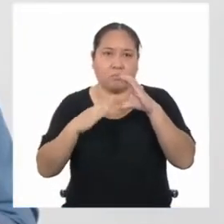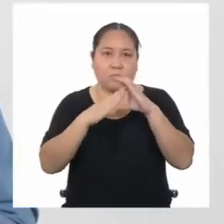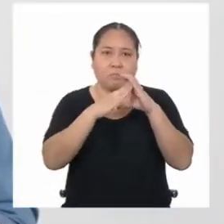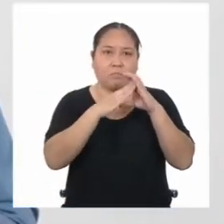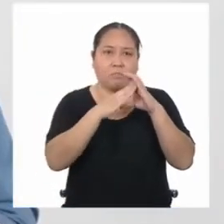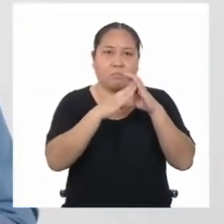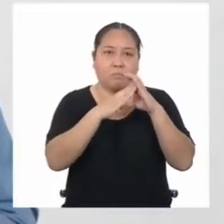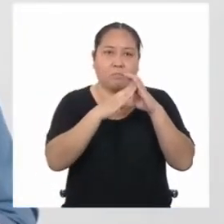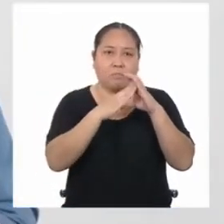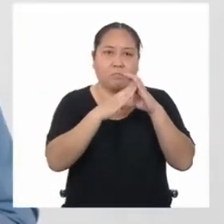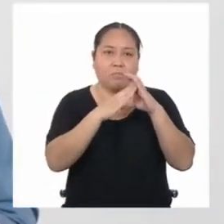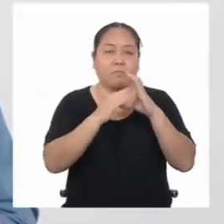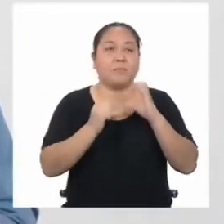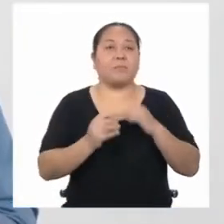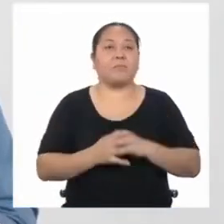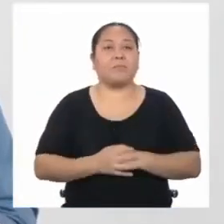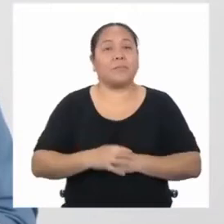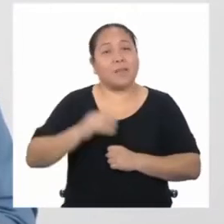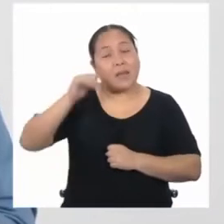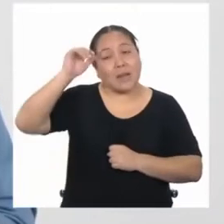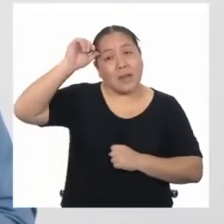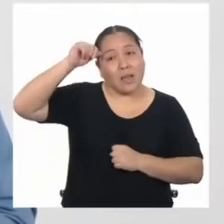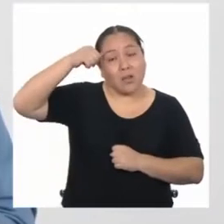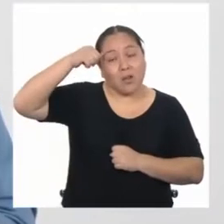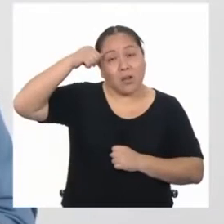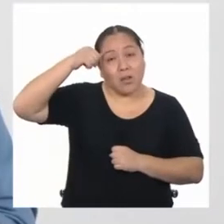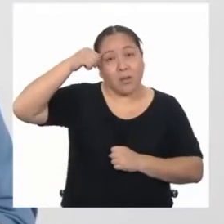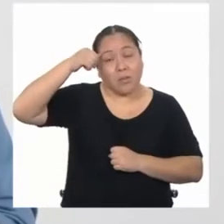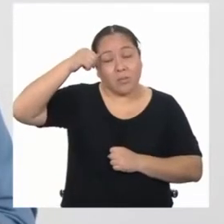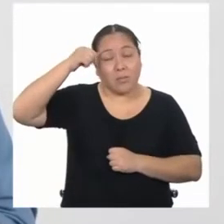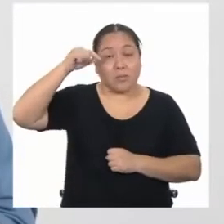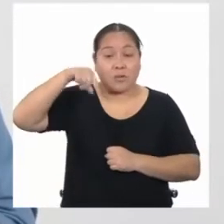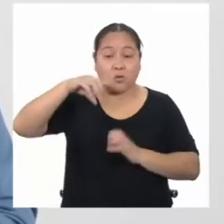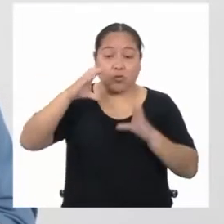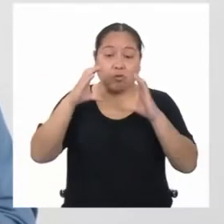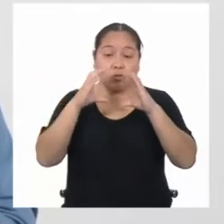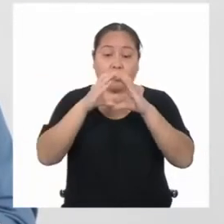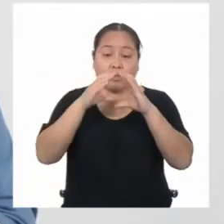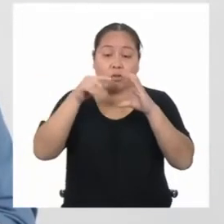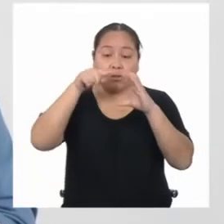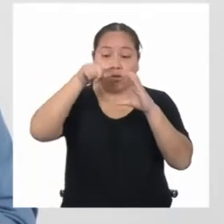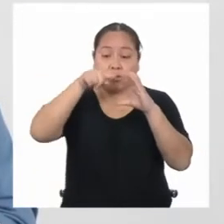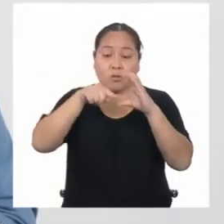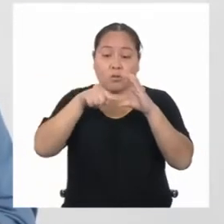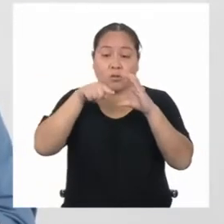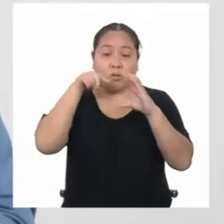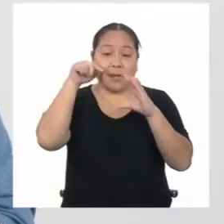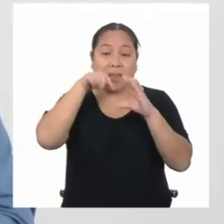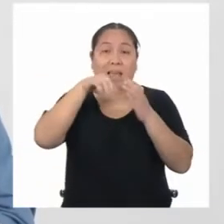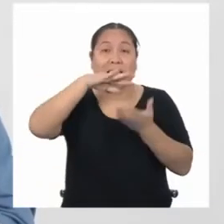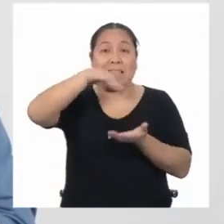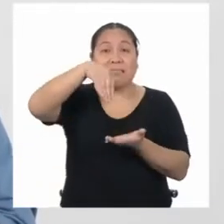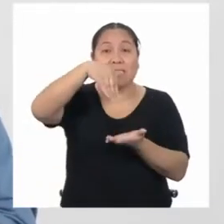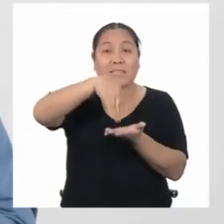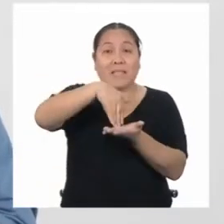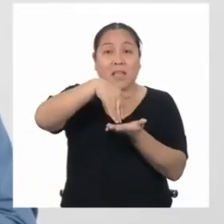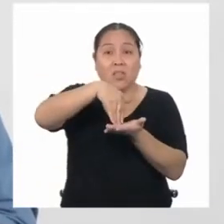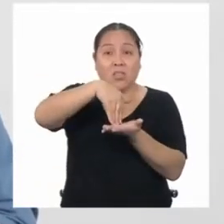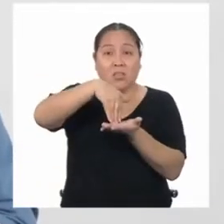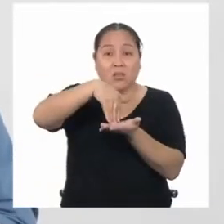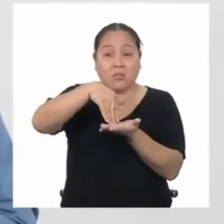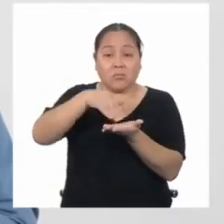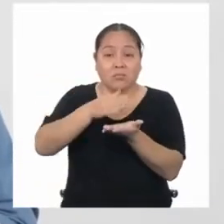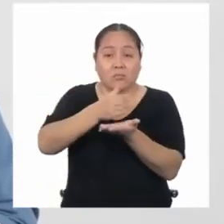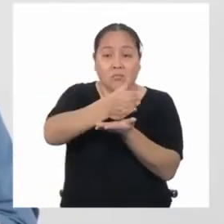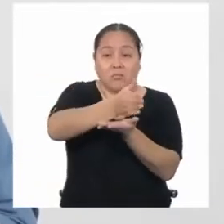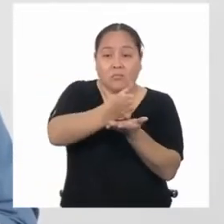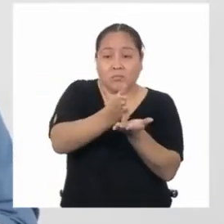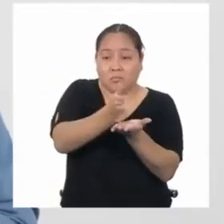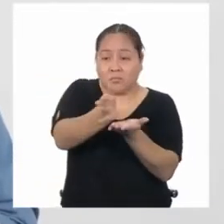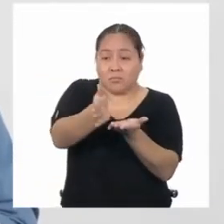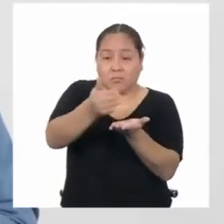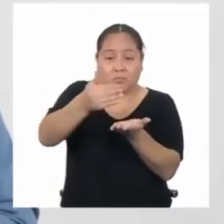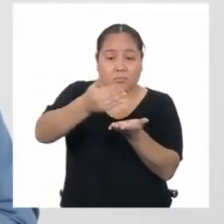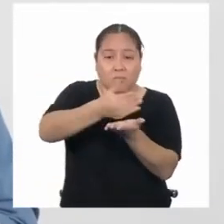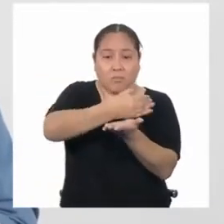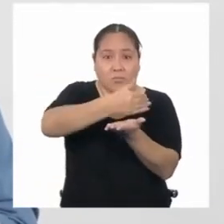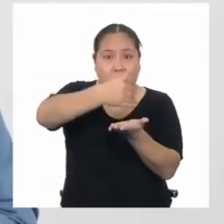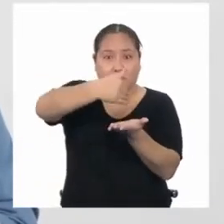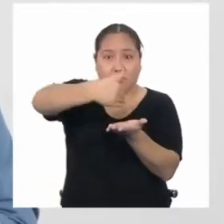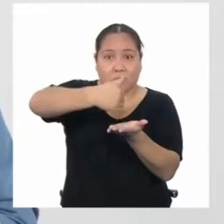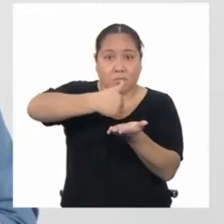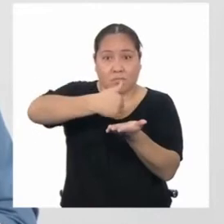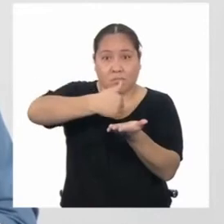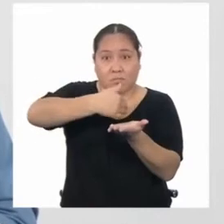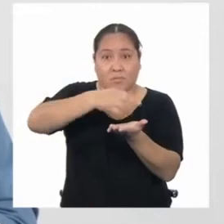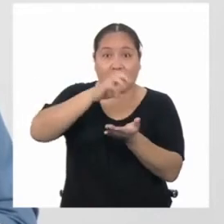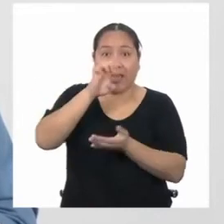Recordemos que en un círculo, el centro es equidistante de todos los puntos de su circunferencia. Eso quiere decir